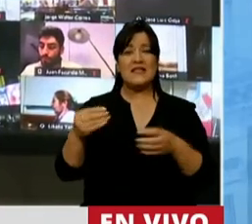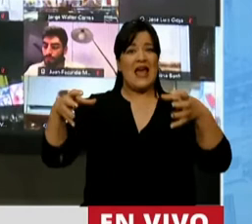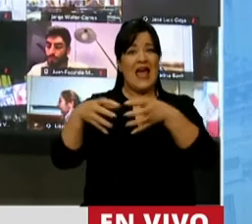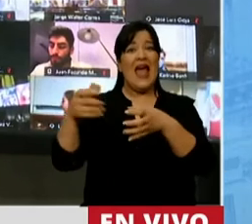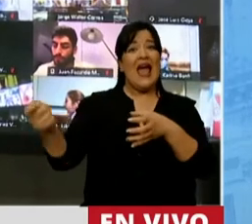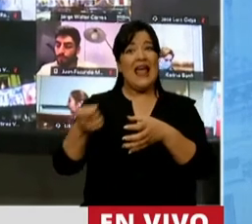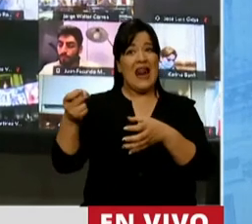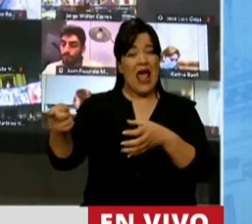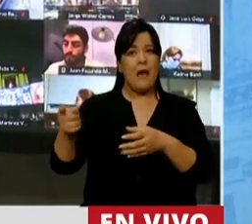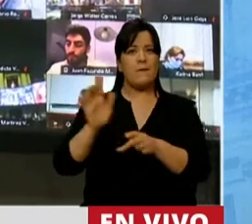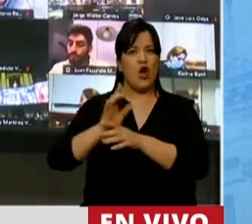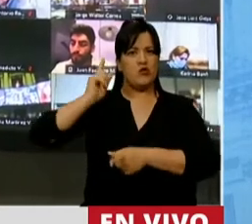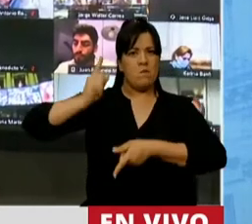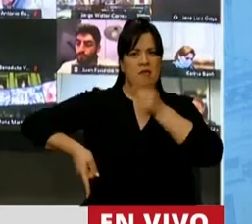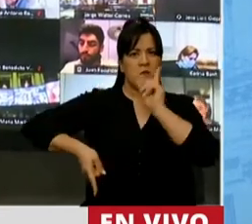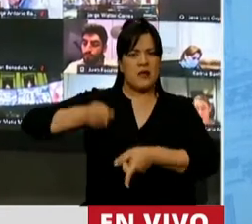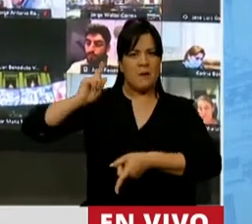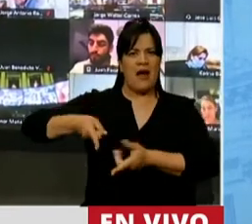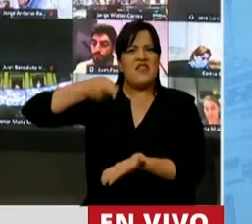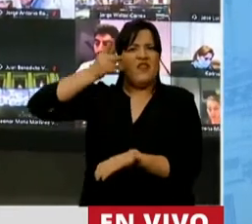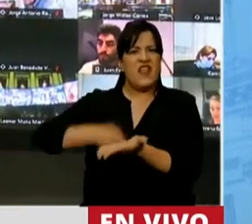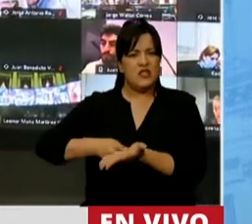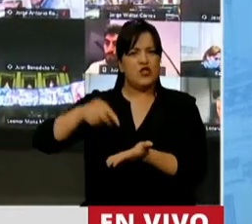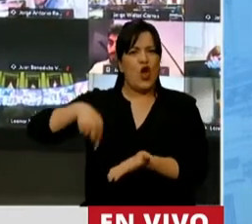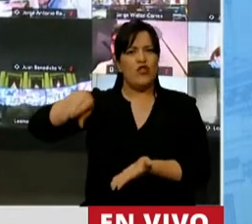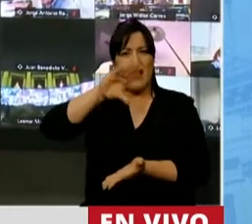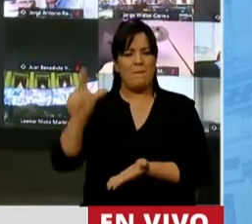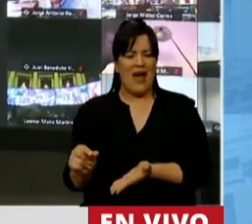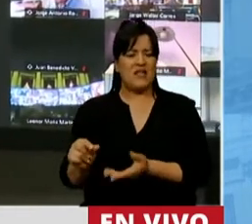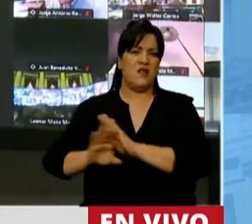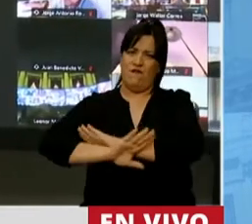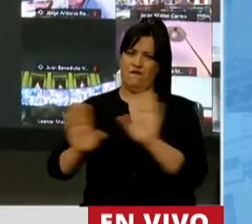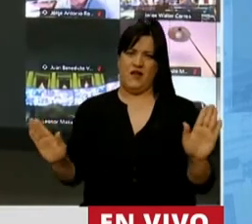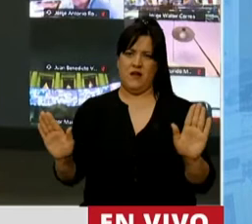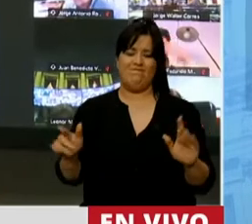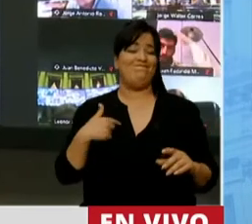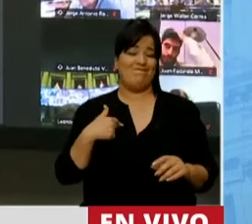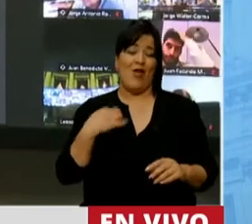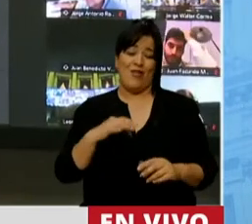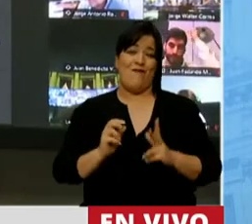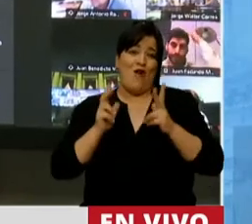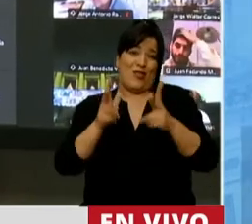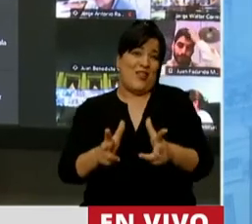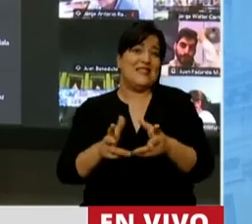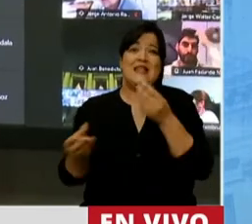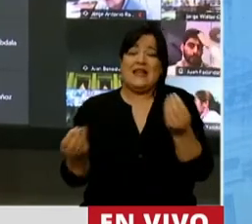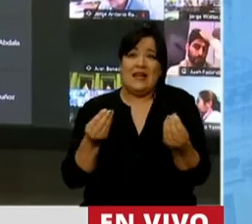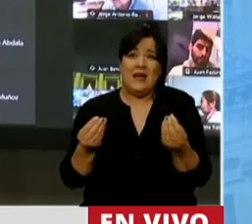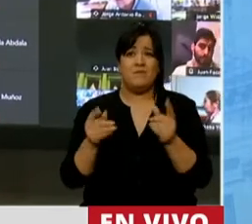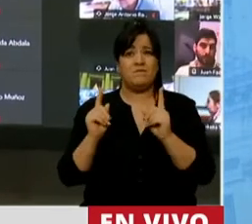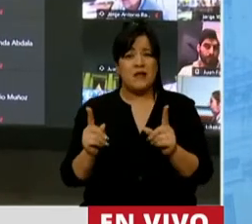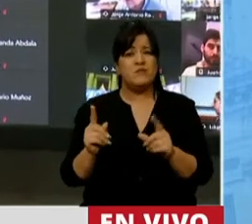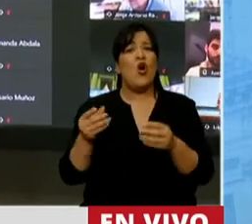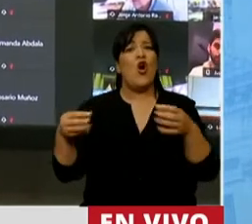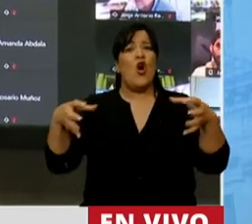dejen de ser los que dominen las decisiones de este país y en este caso no puedo evitar el hacer mención a lo que